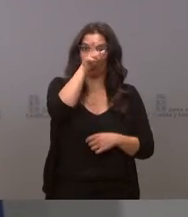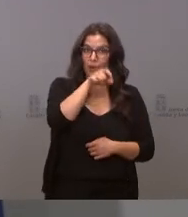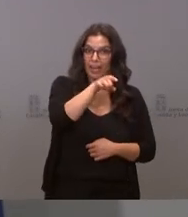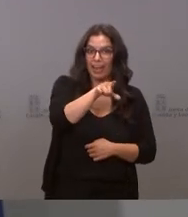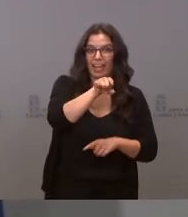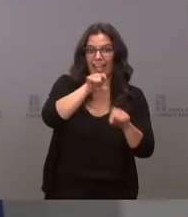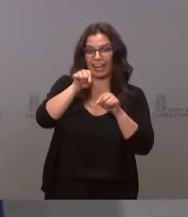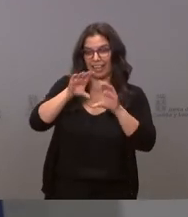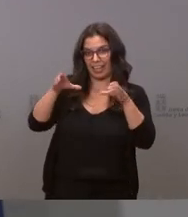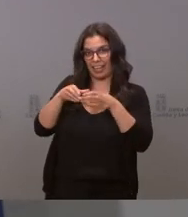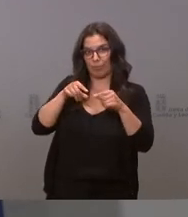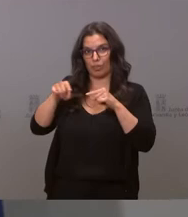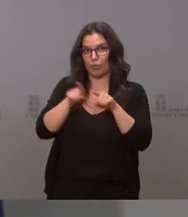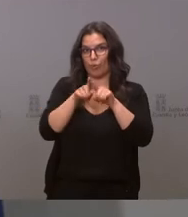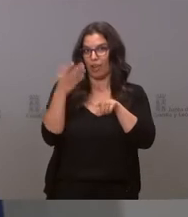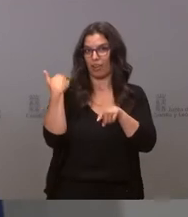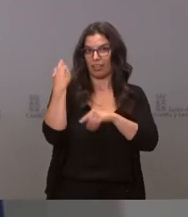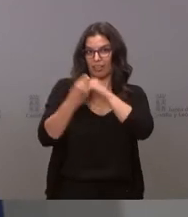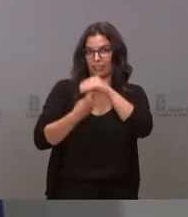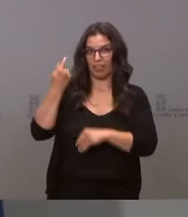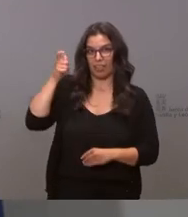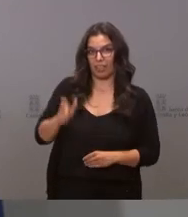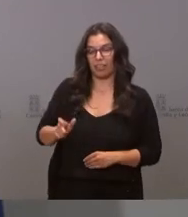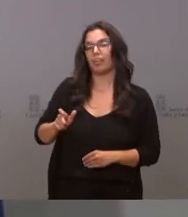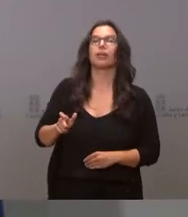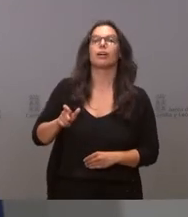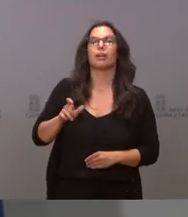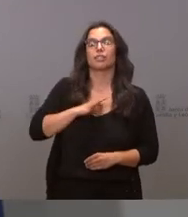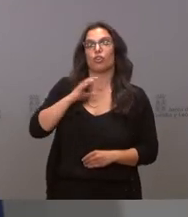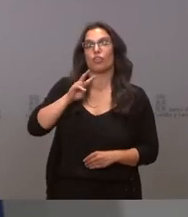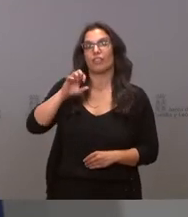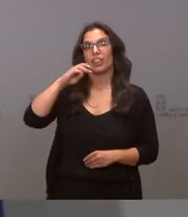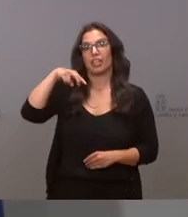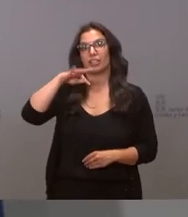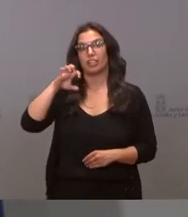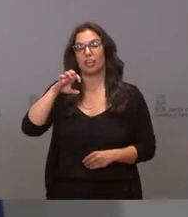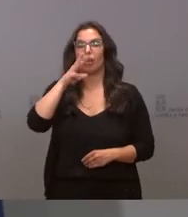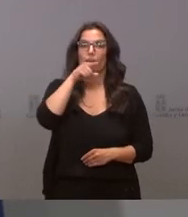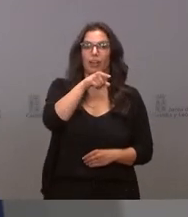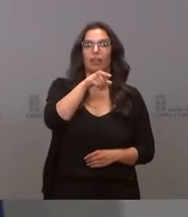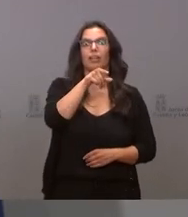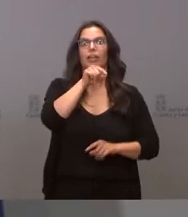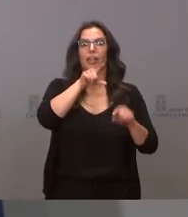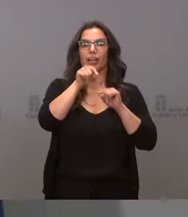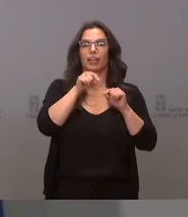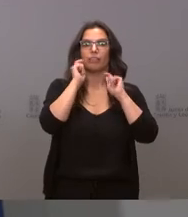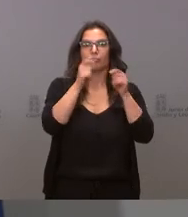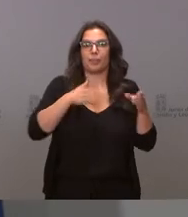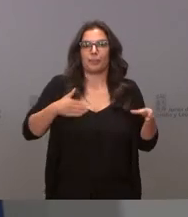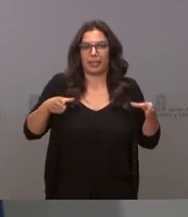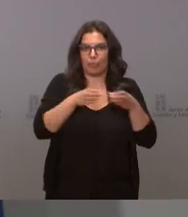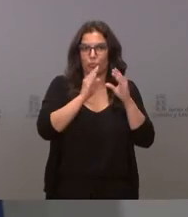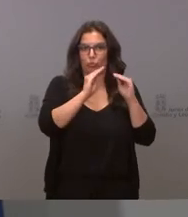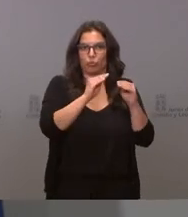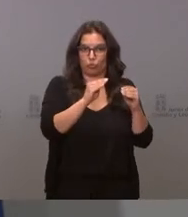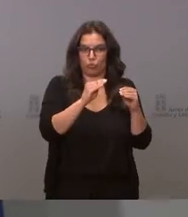elige como hizo en su día señor Vicente proceder a su al nombramiento de su equipo de la dirección